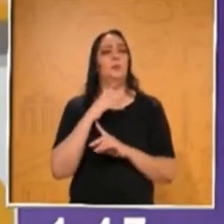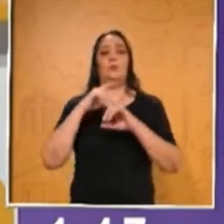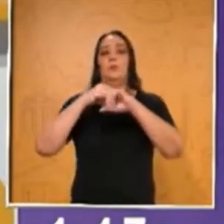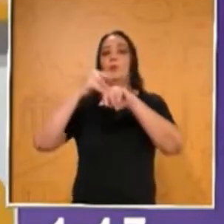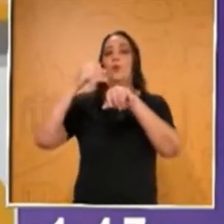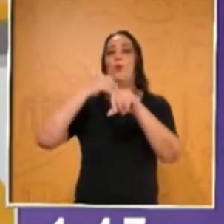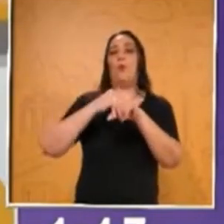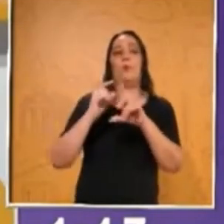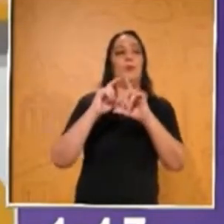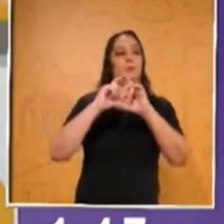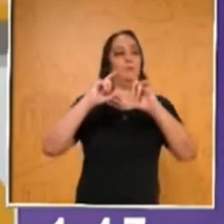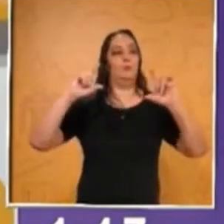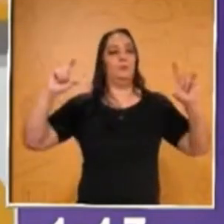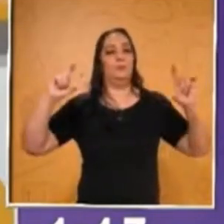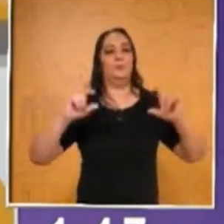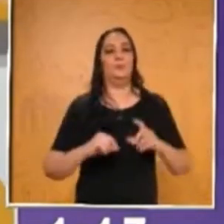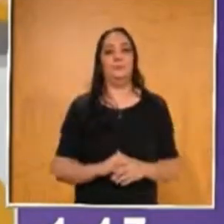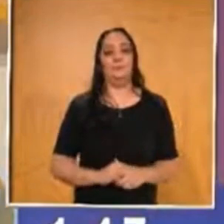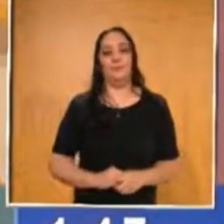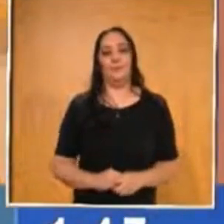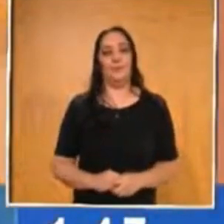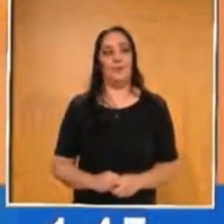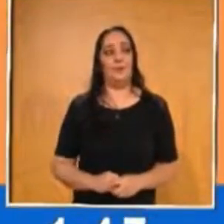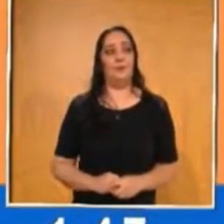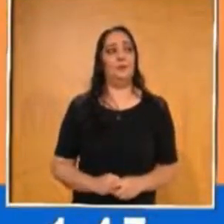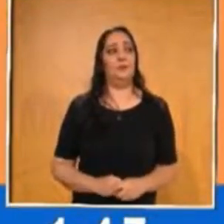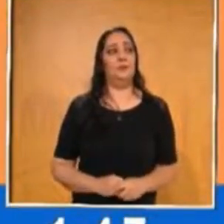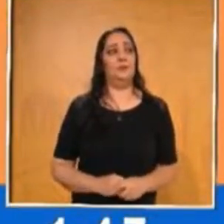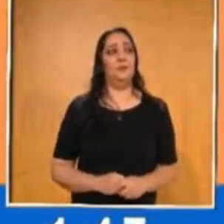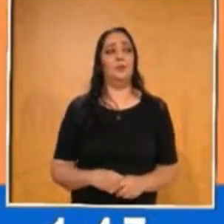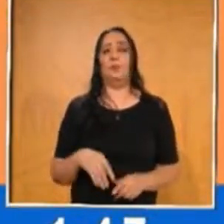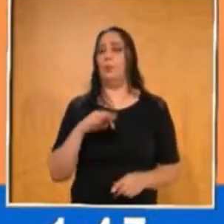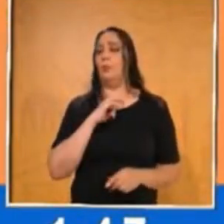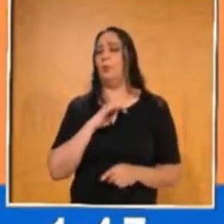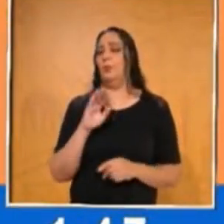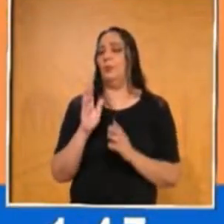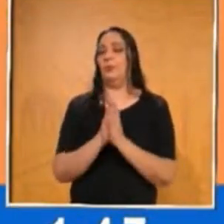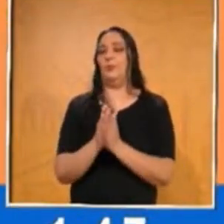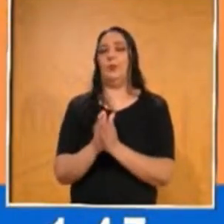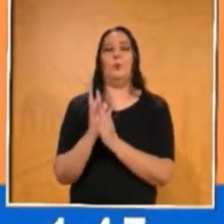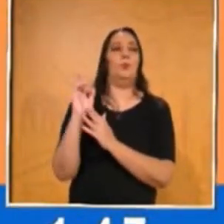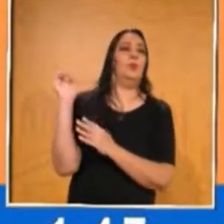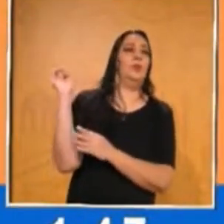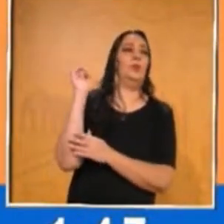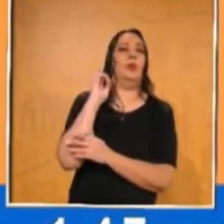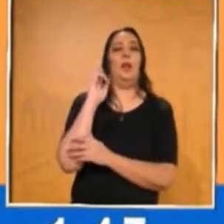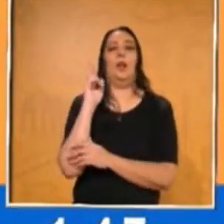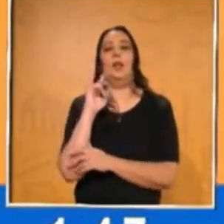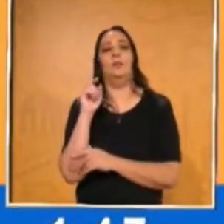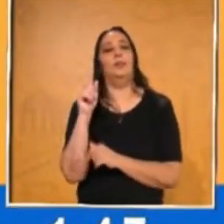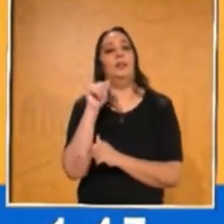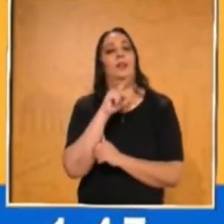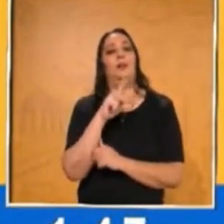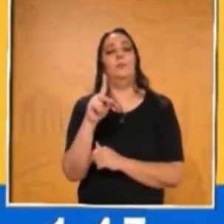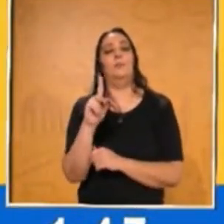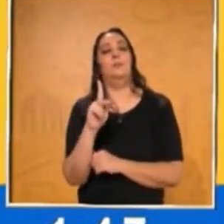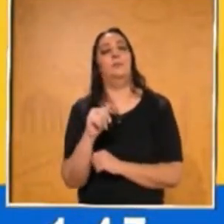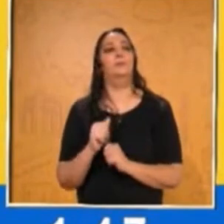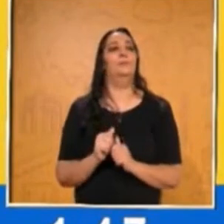en pantalla, por favor. Y si se puede, por favor, el audio de la aplicación.